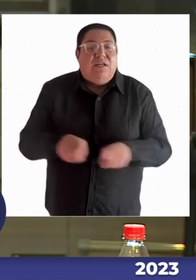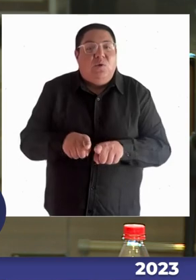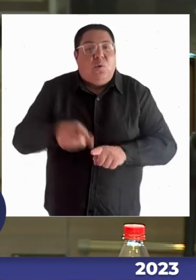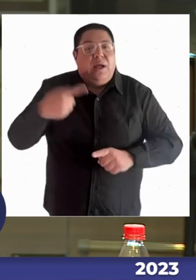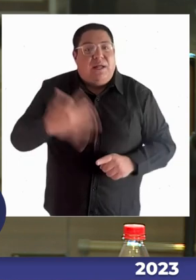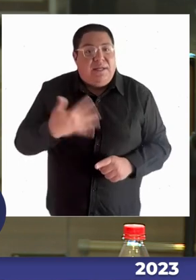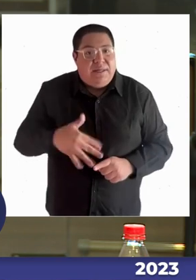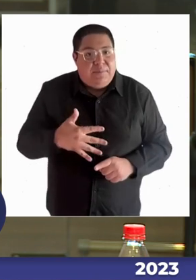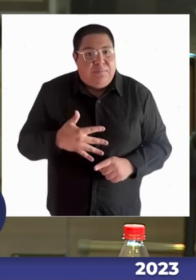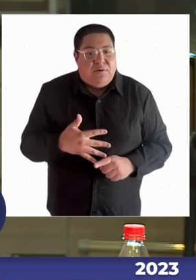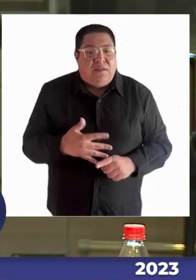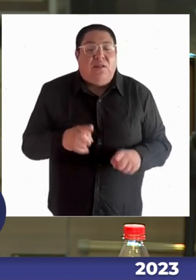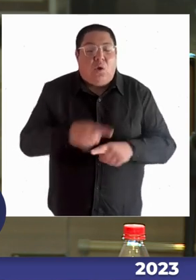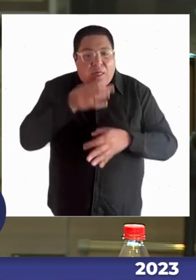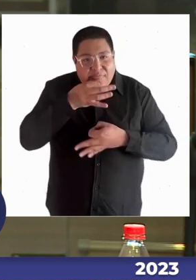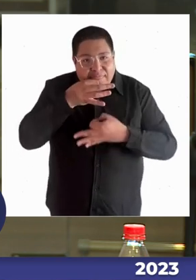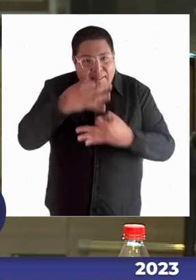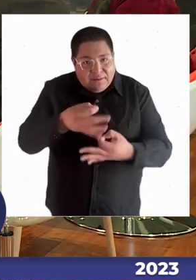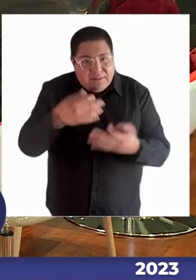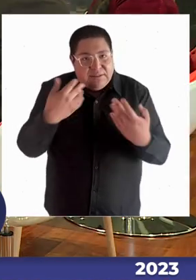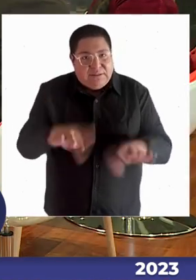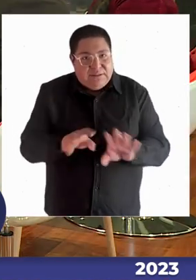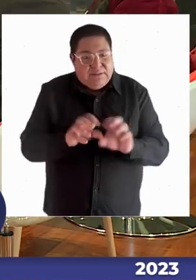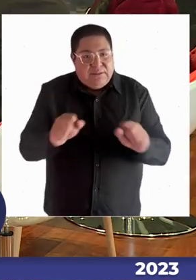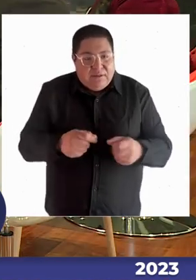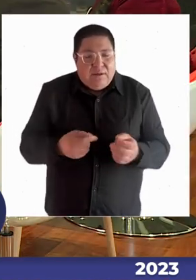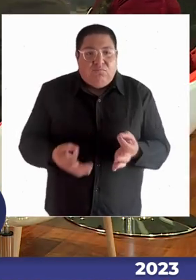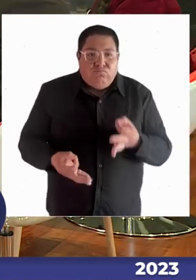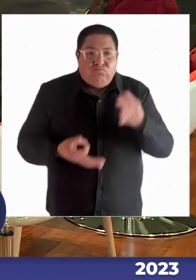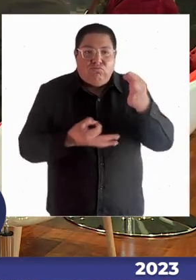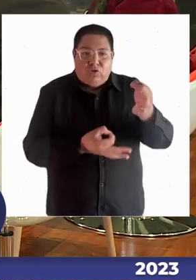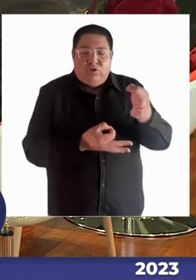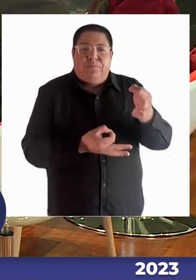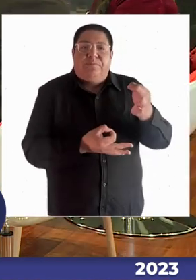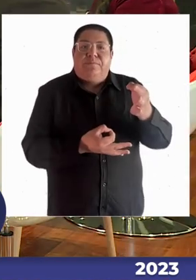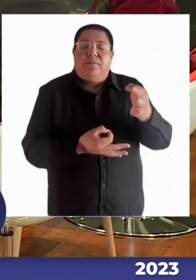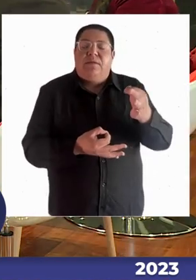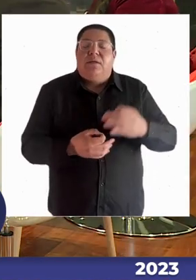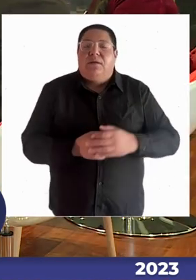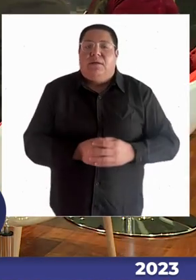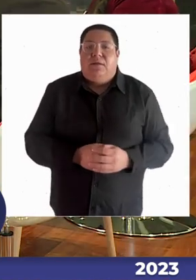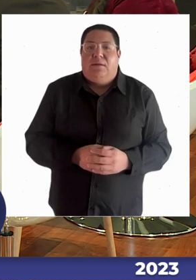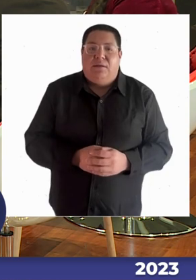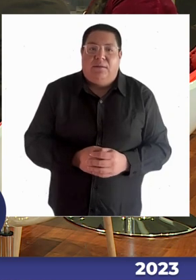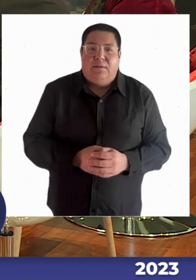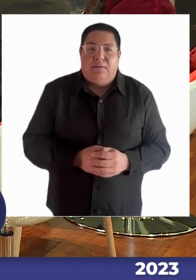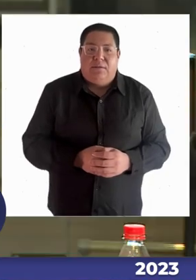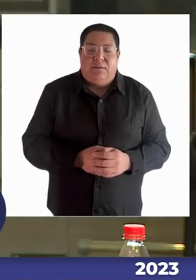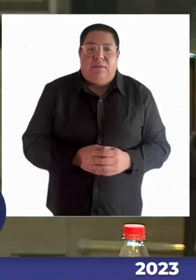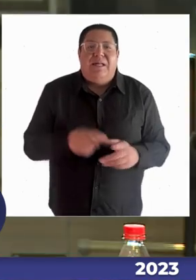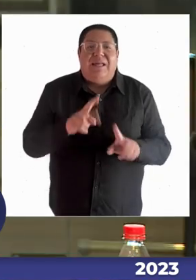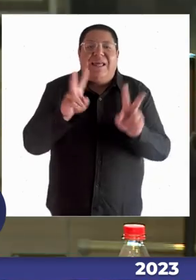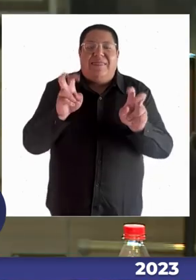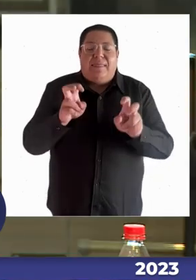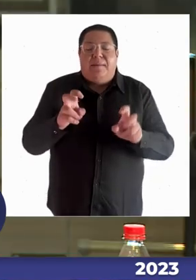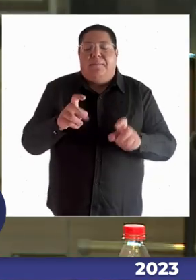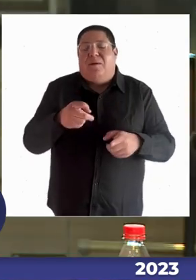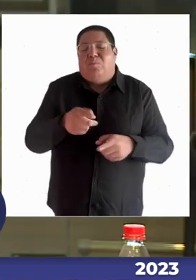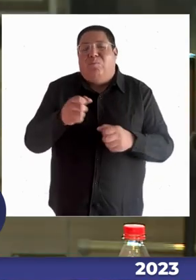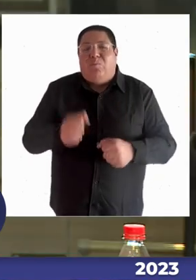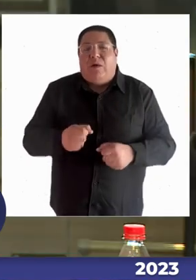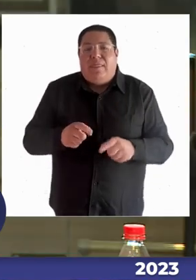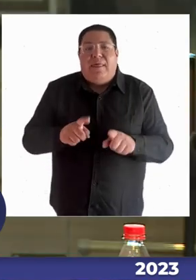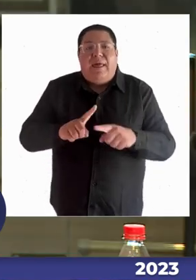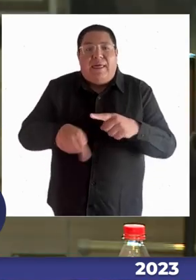decirles eso, dejar a disposición el instrumento y pensar en todos. La discapacidad puede ser incluso en el